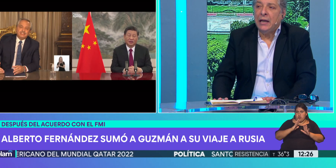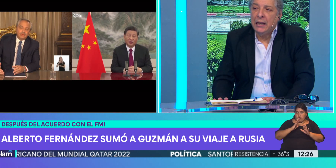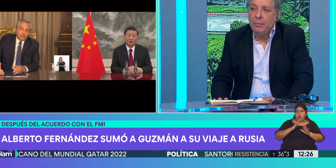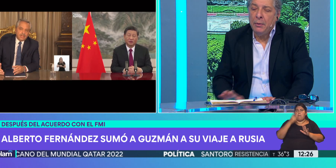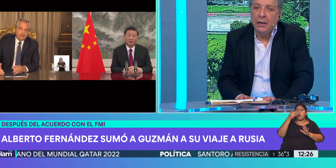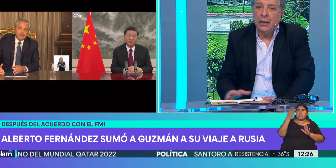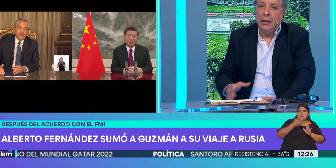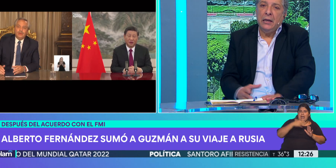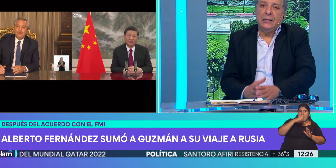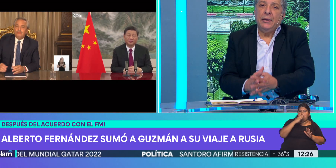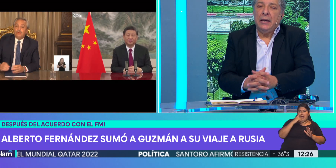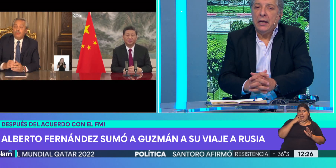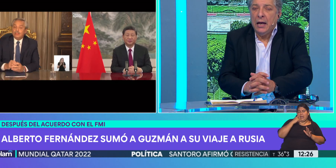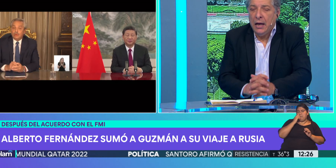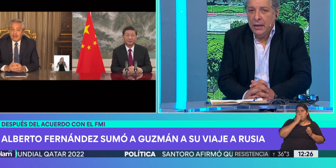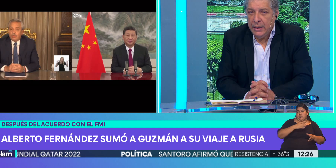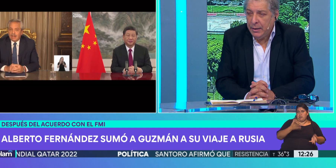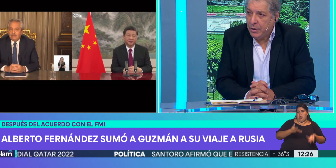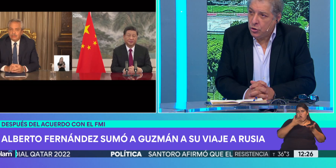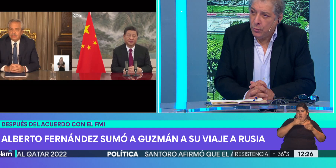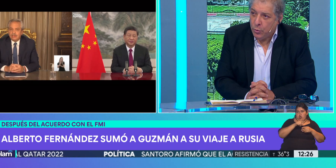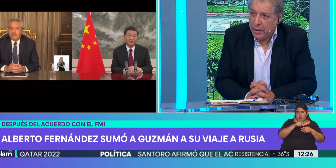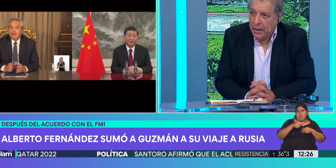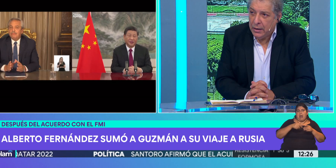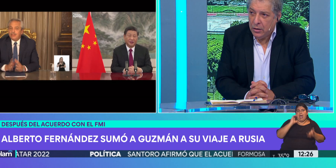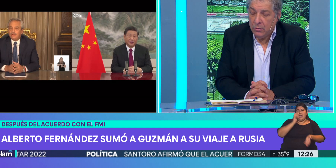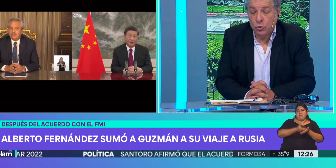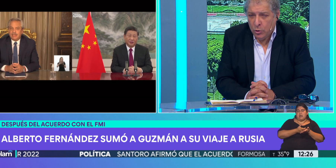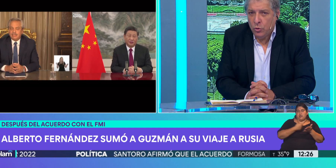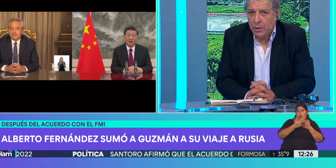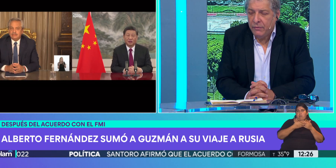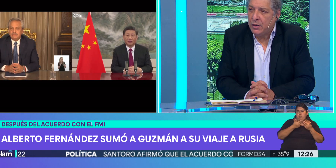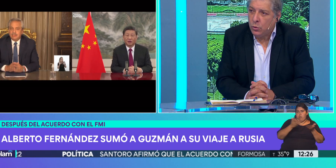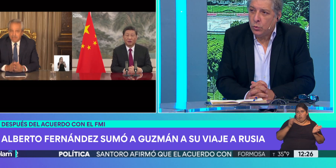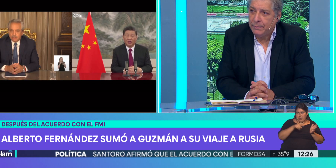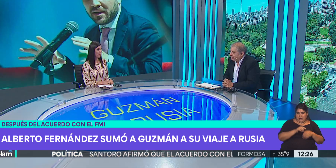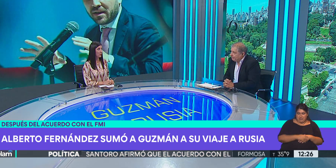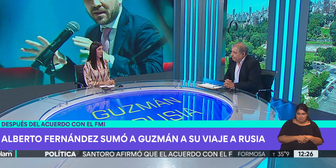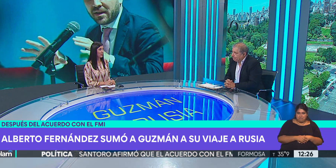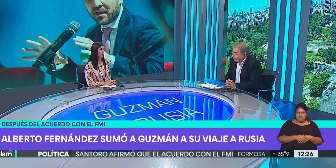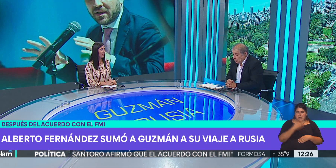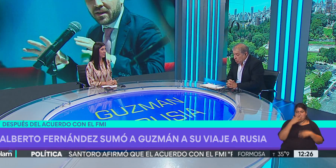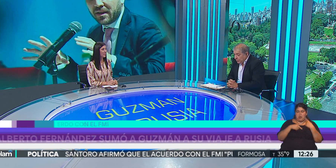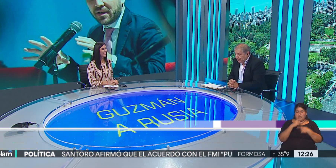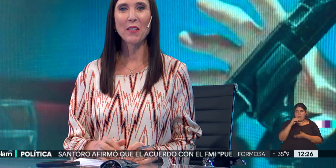porcentaje del PBI que se va a dedicar a inversión pública, sobre todo en obras de infraestructura. ¿Seguimos en un ratito? Sí, cómo no.